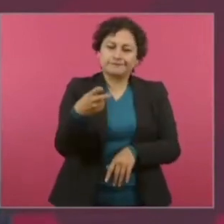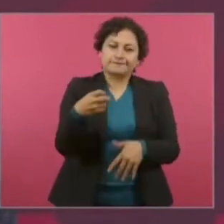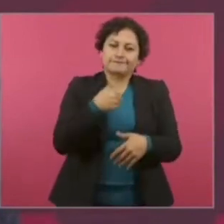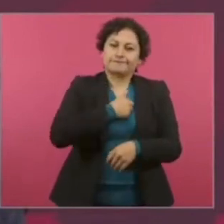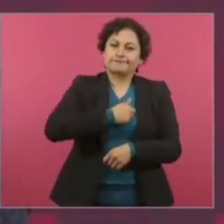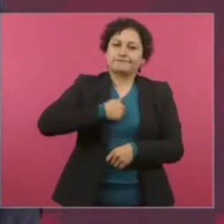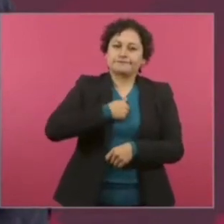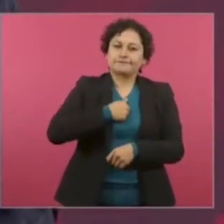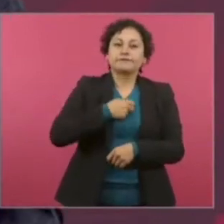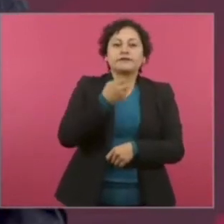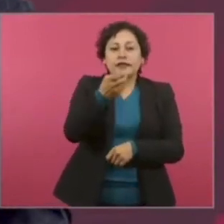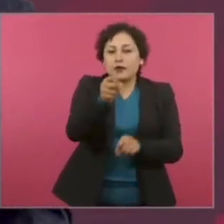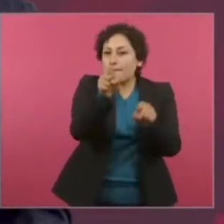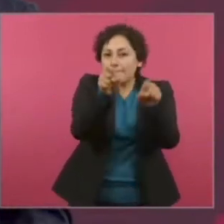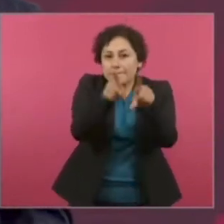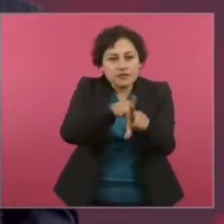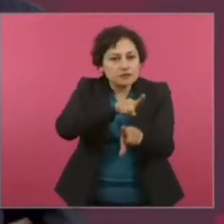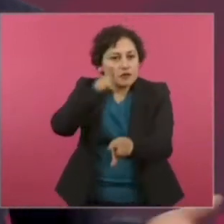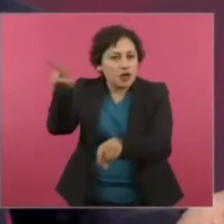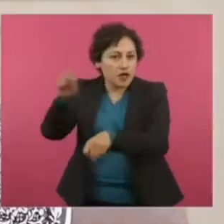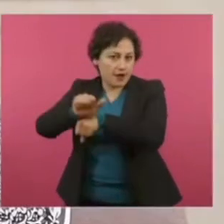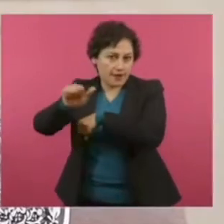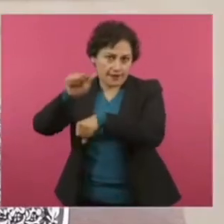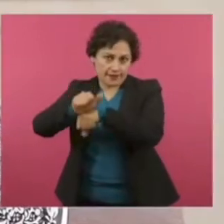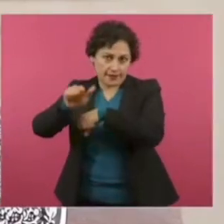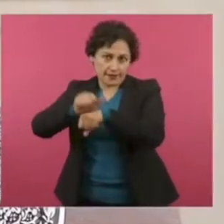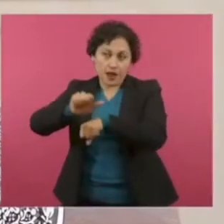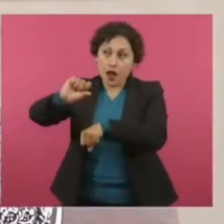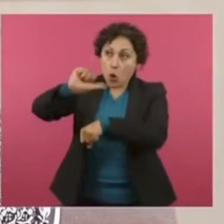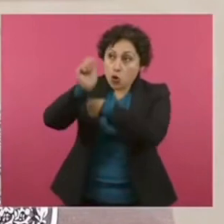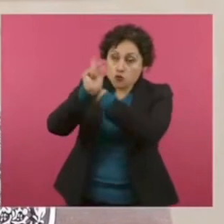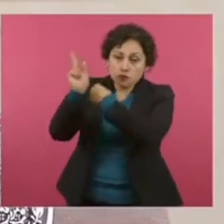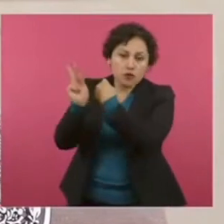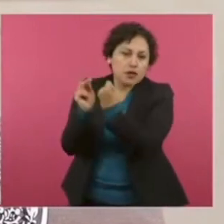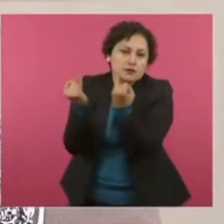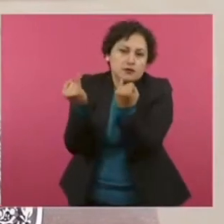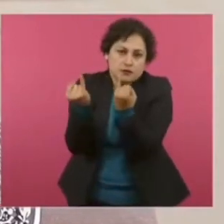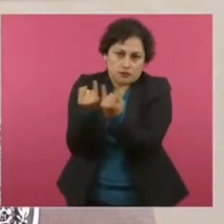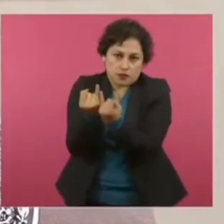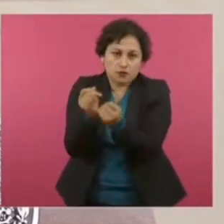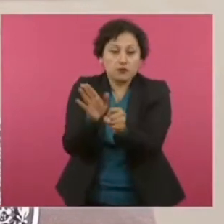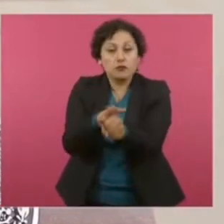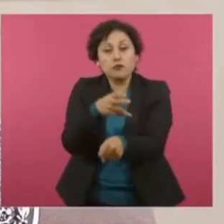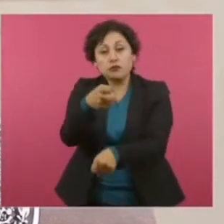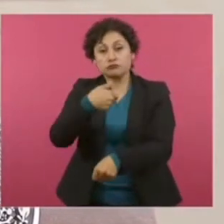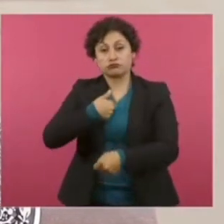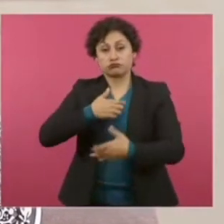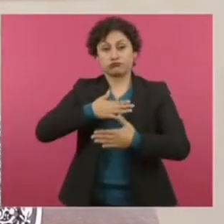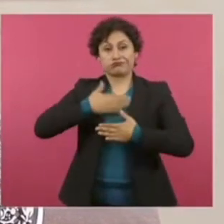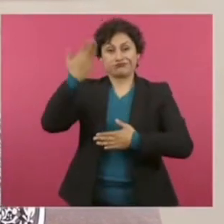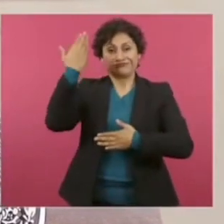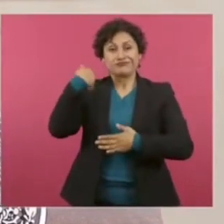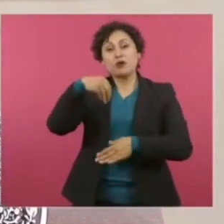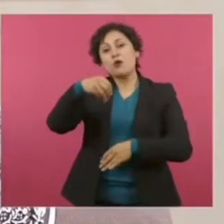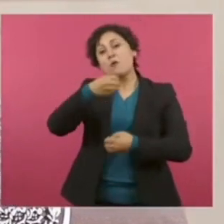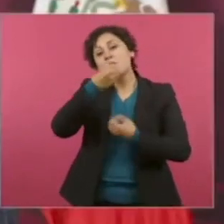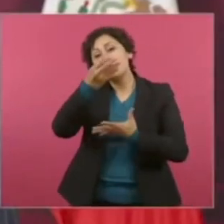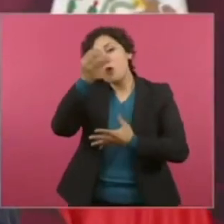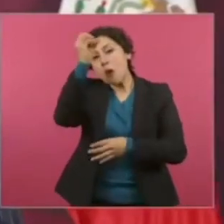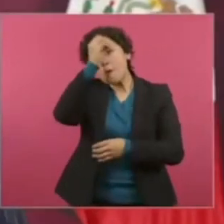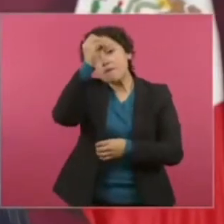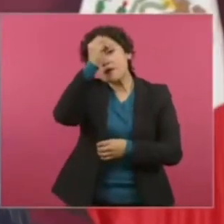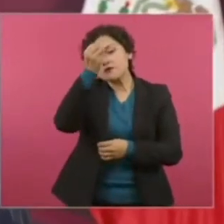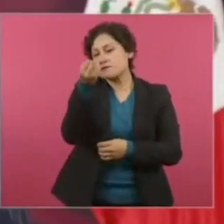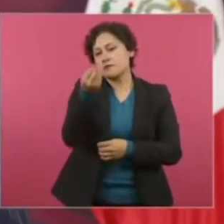y es lo que planteé, pero aquí hay dos